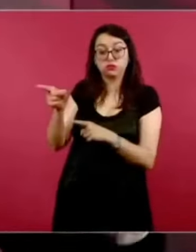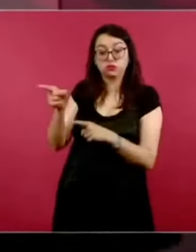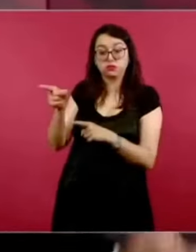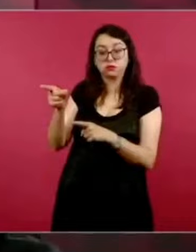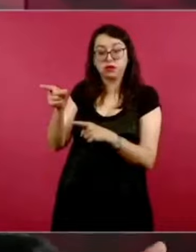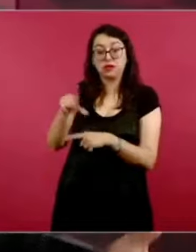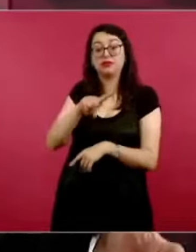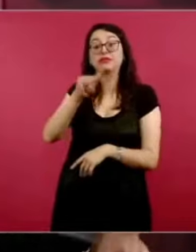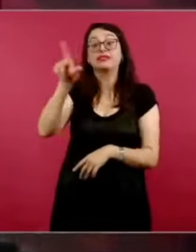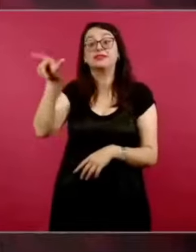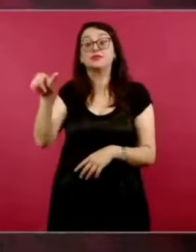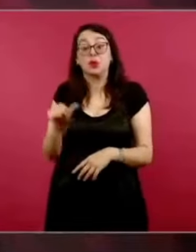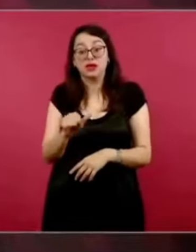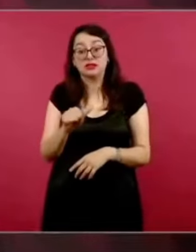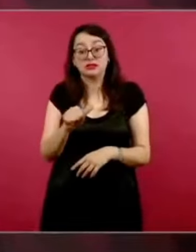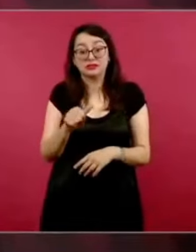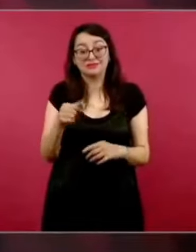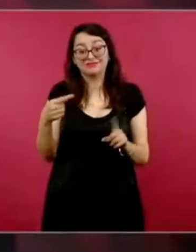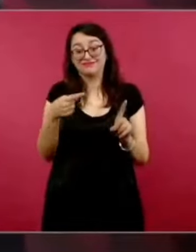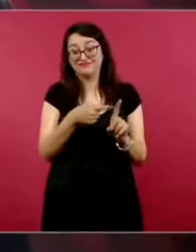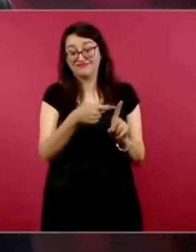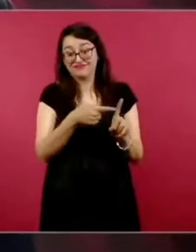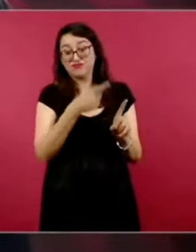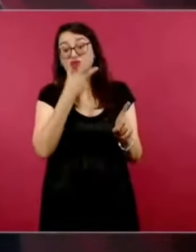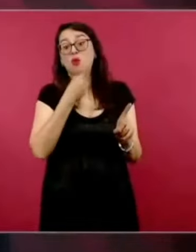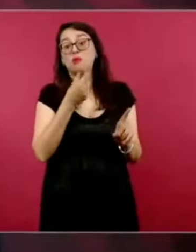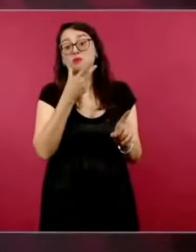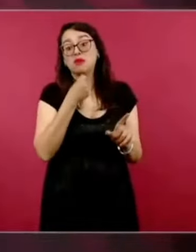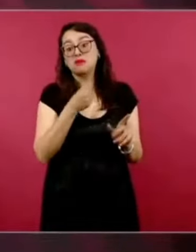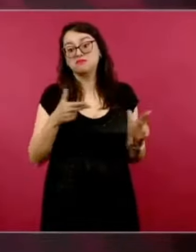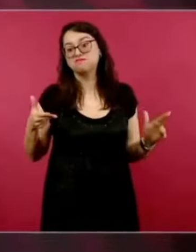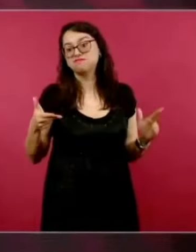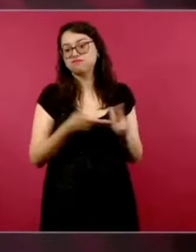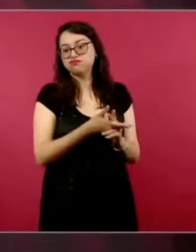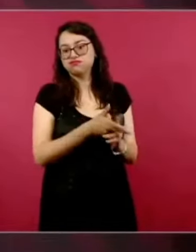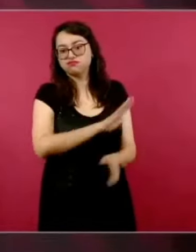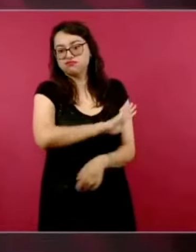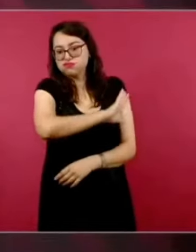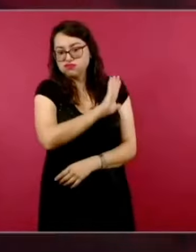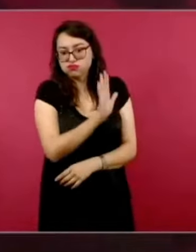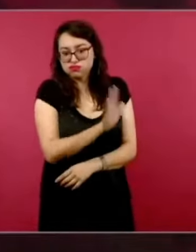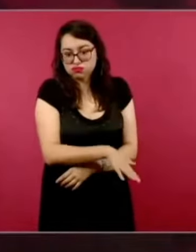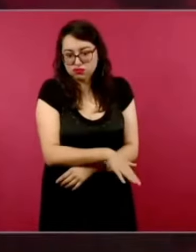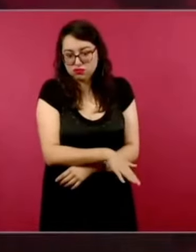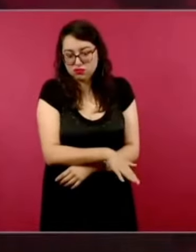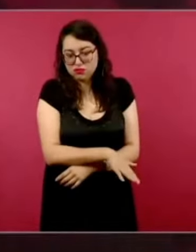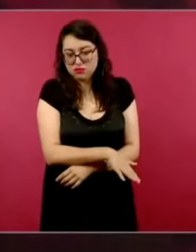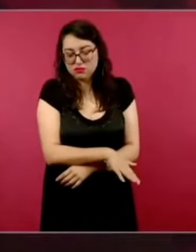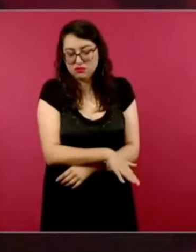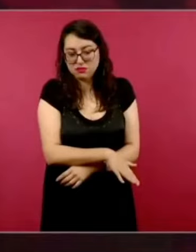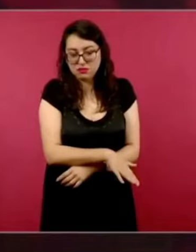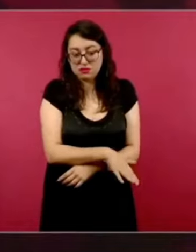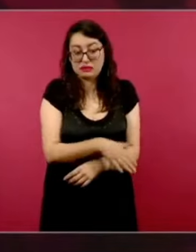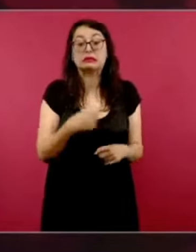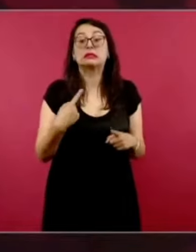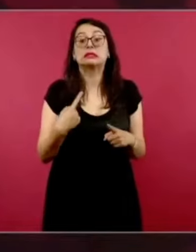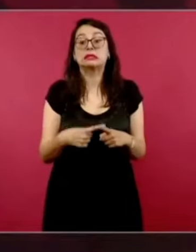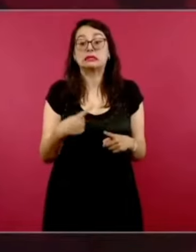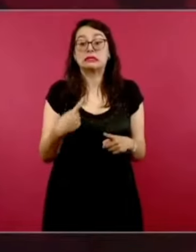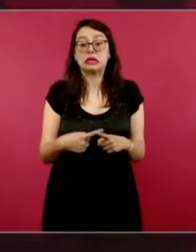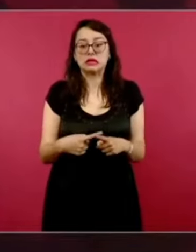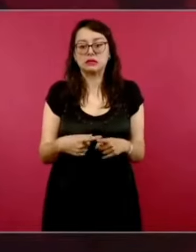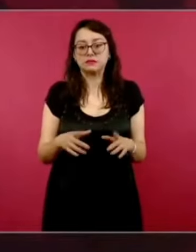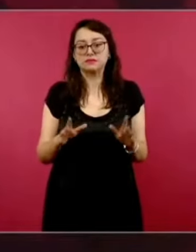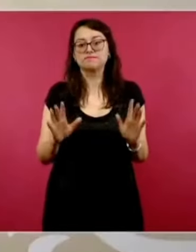lo matan y a partir de que